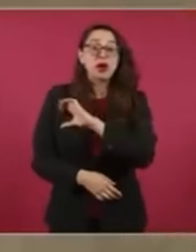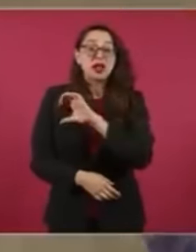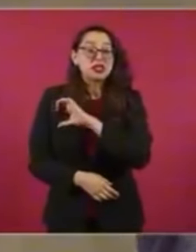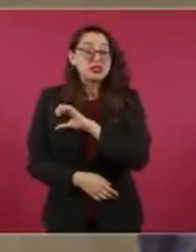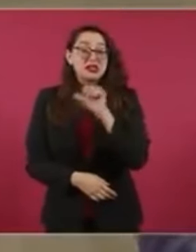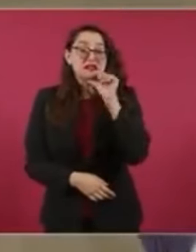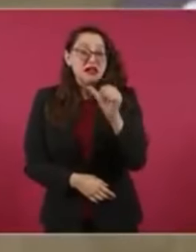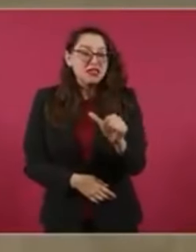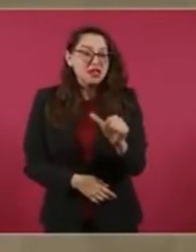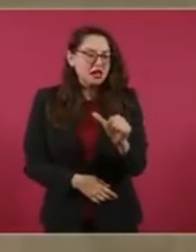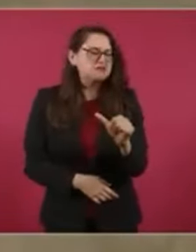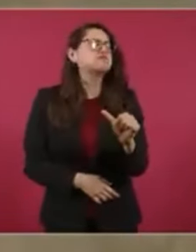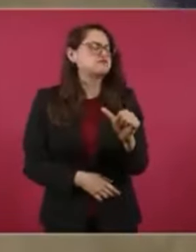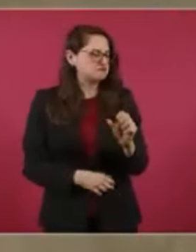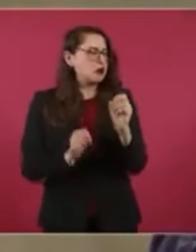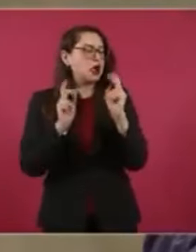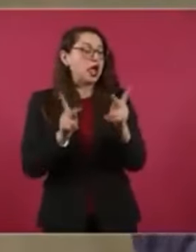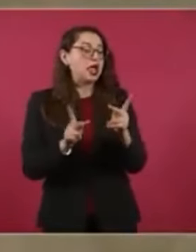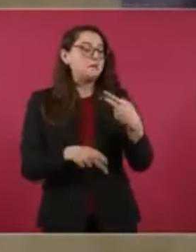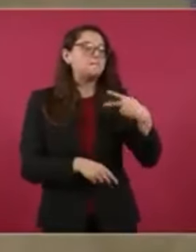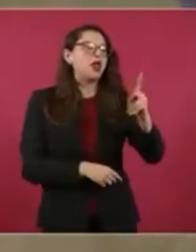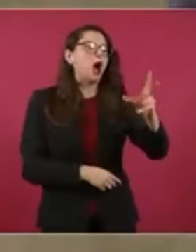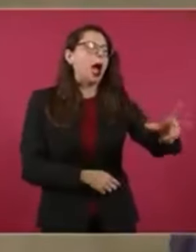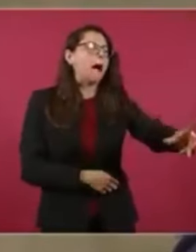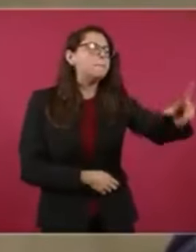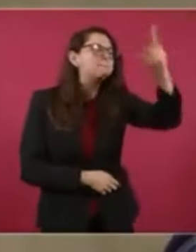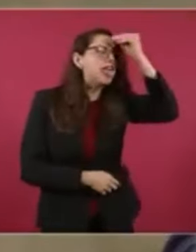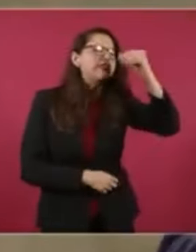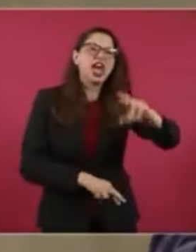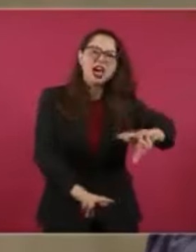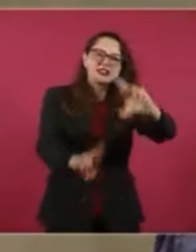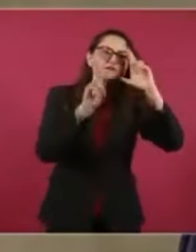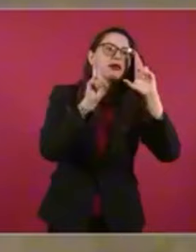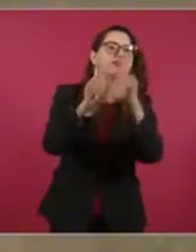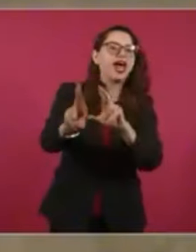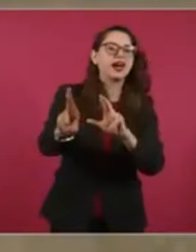tener que aprender a respetarlo, cuando menos. Vamos.